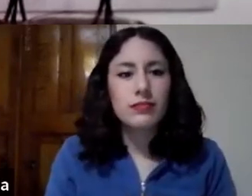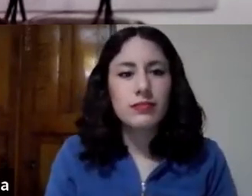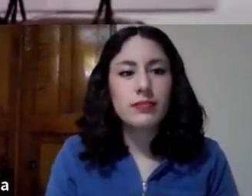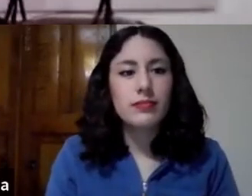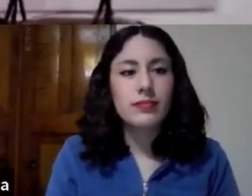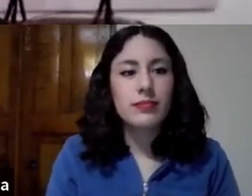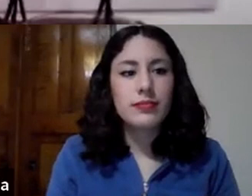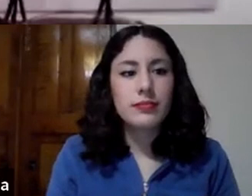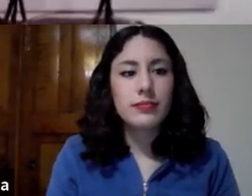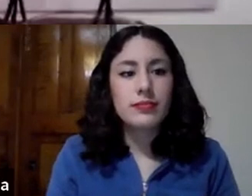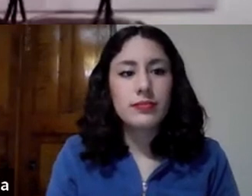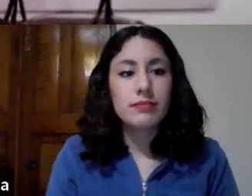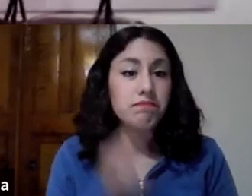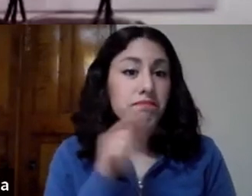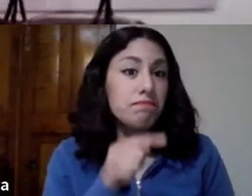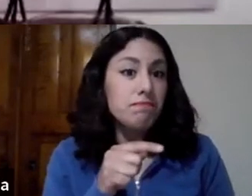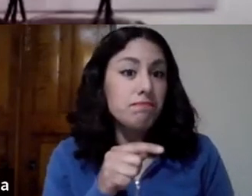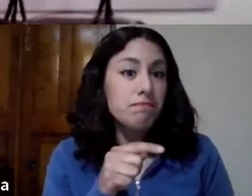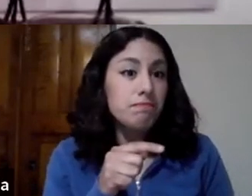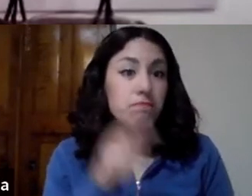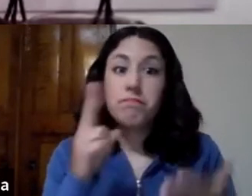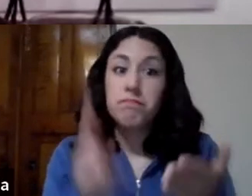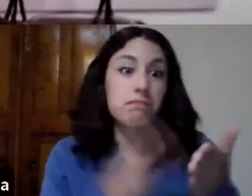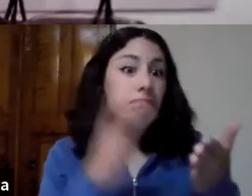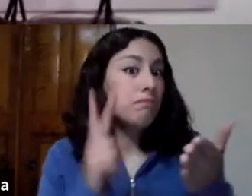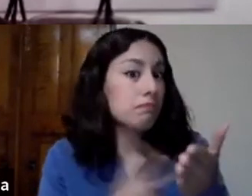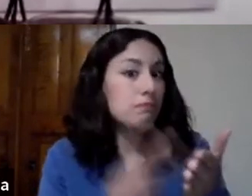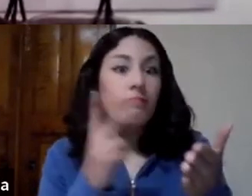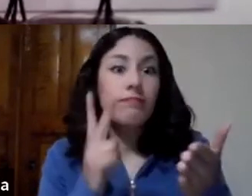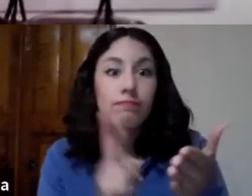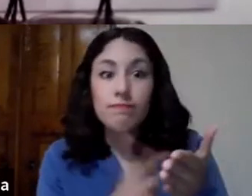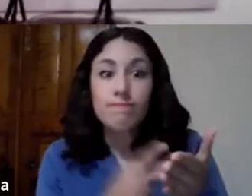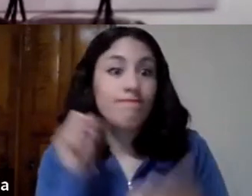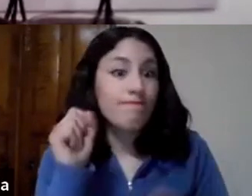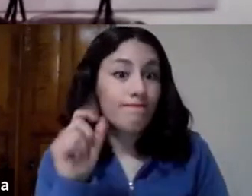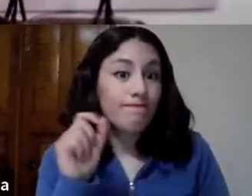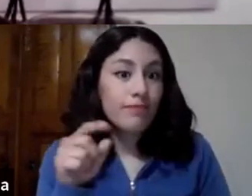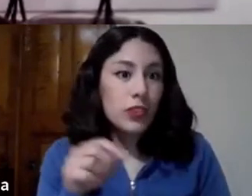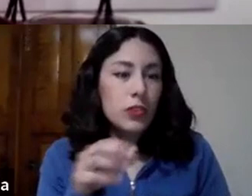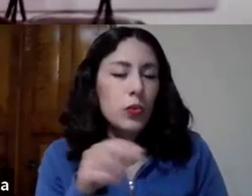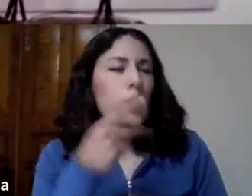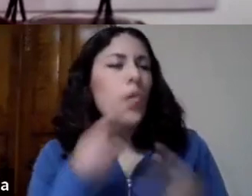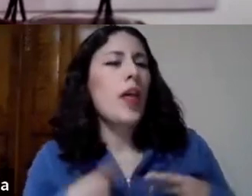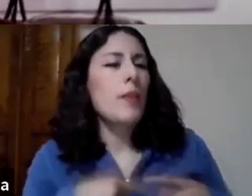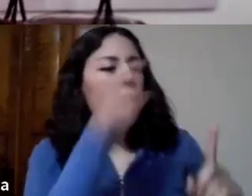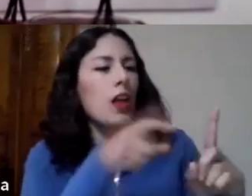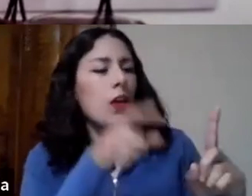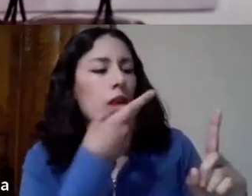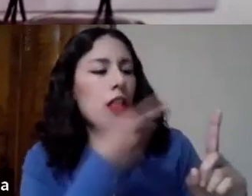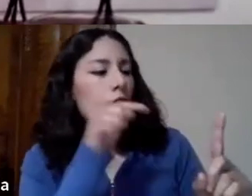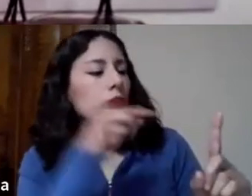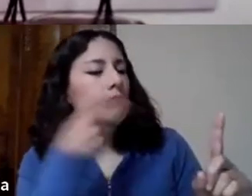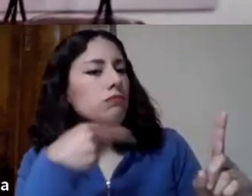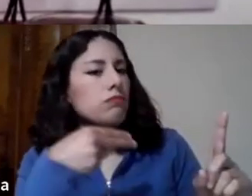y esto pasa varias veces en la Biblia una persona que Dios llama por nombre y después más adelante